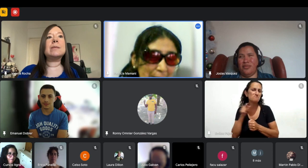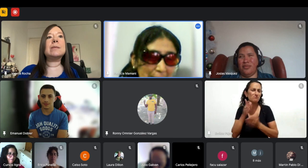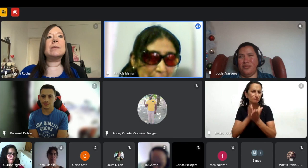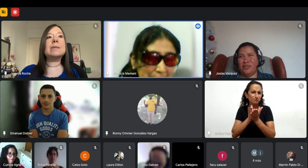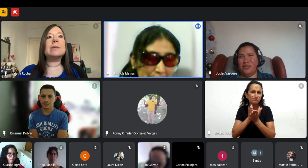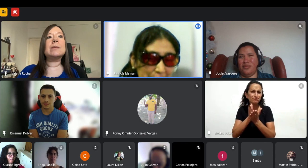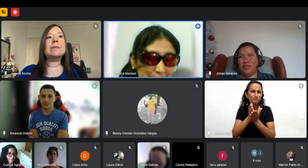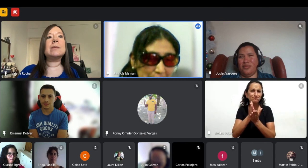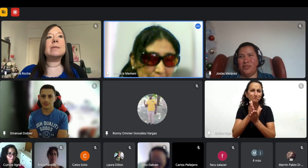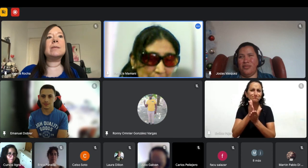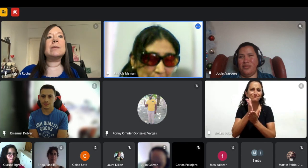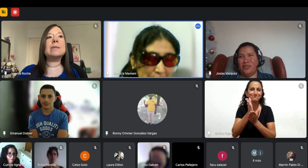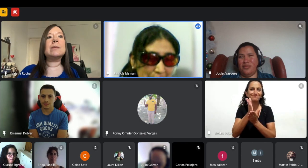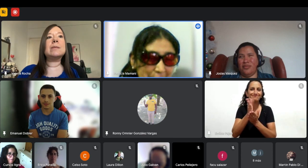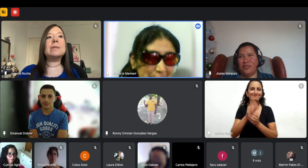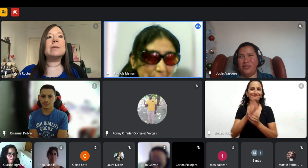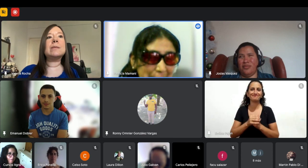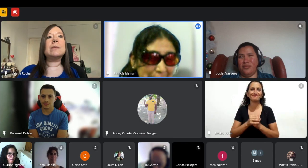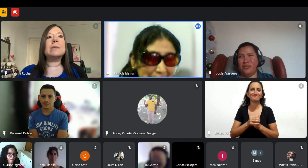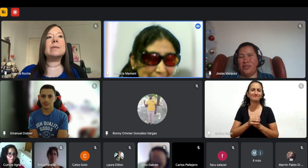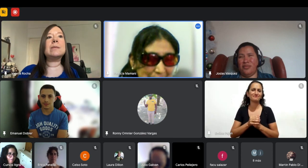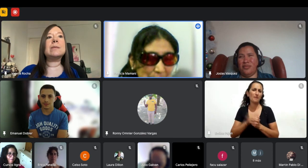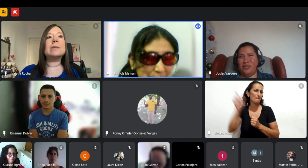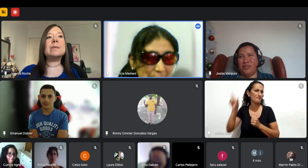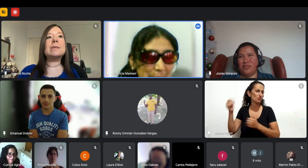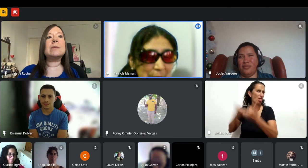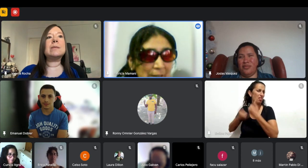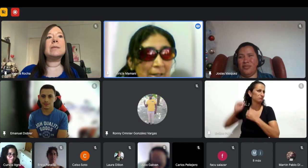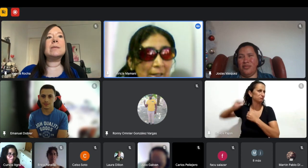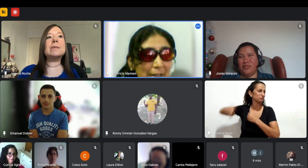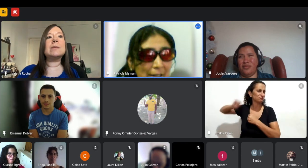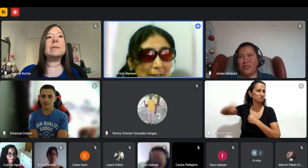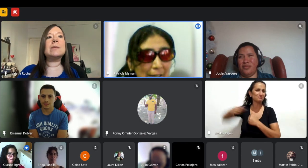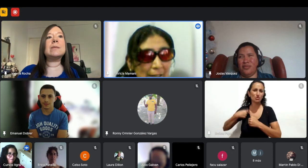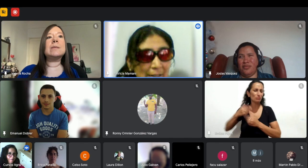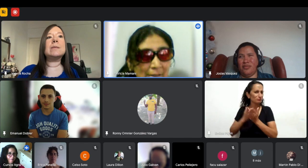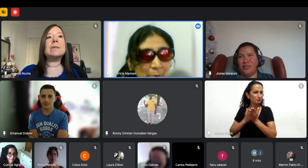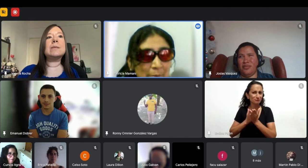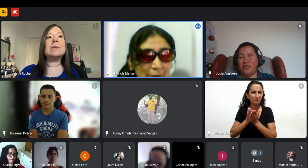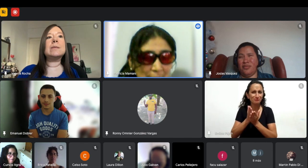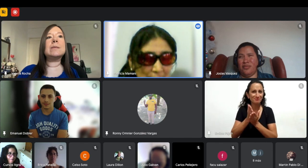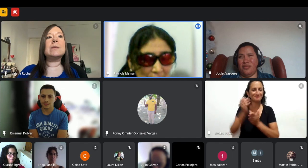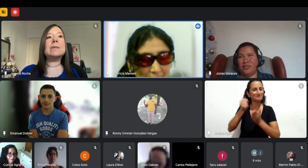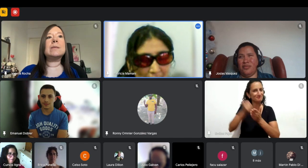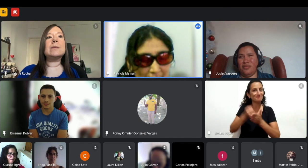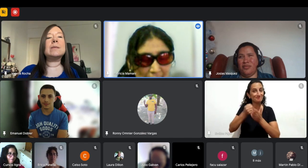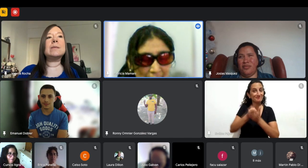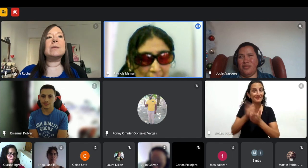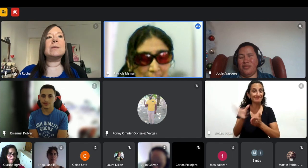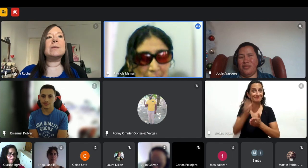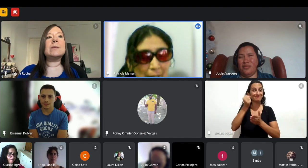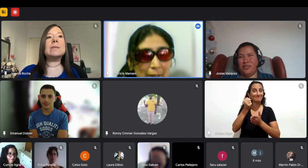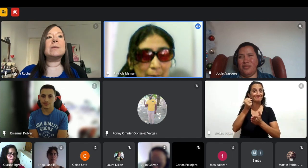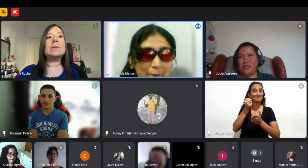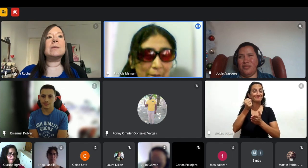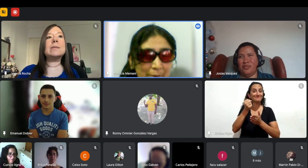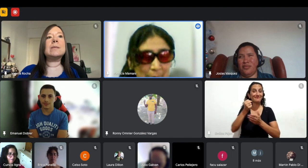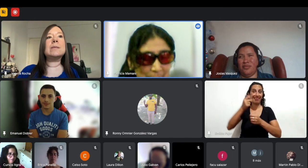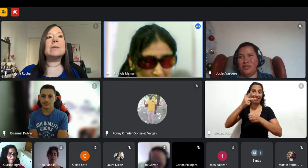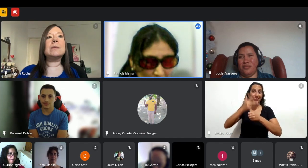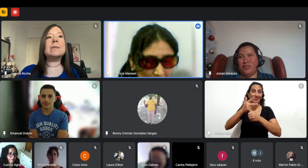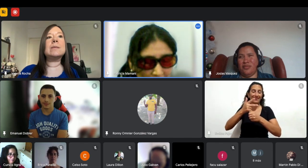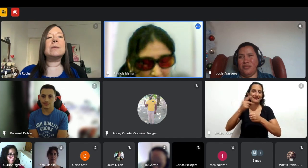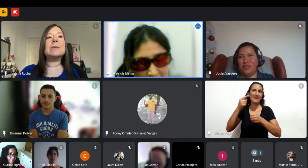cueste lo que cueste así que bueno terminé en ese momento la tecnicatura en